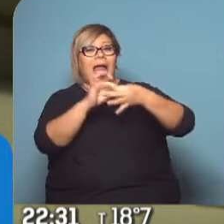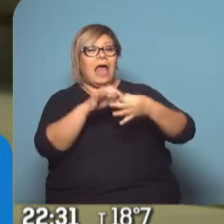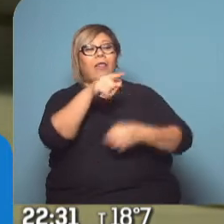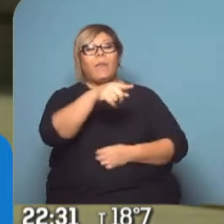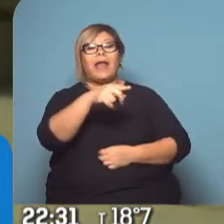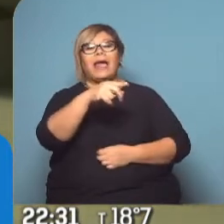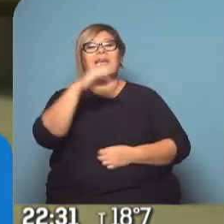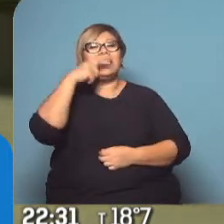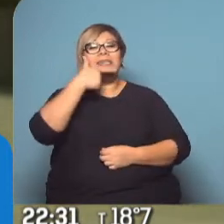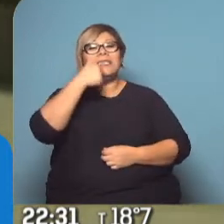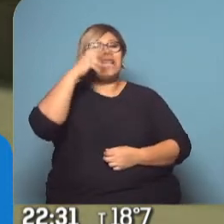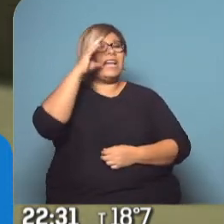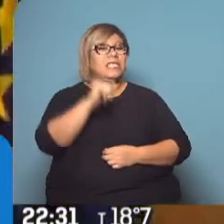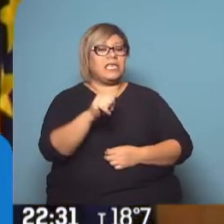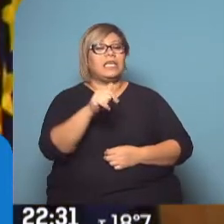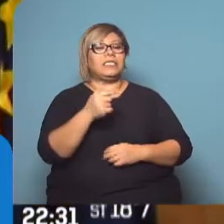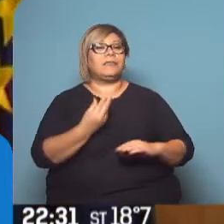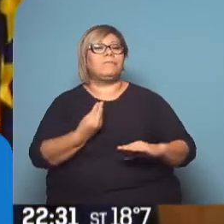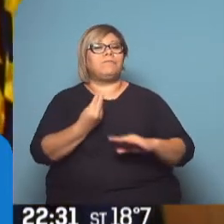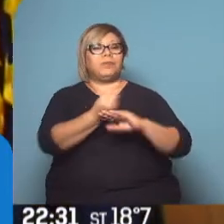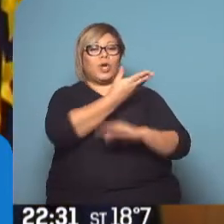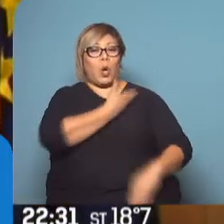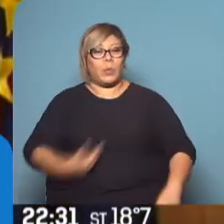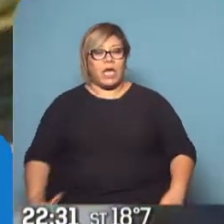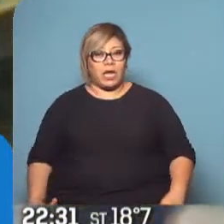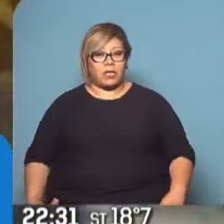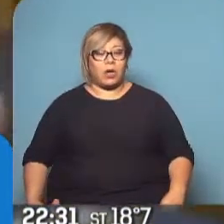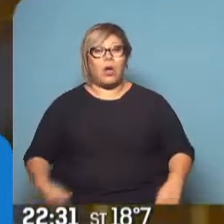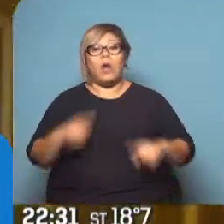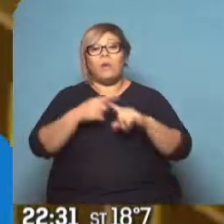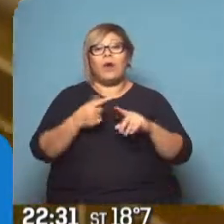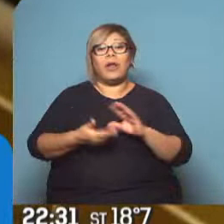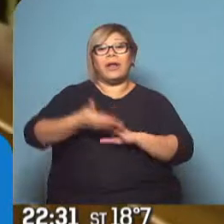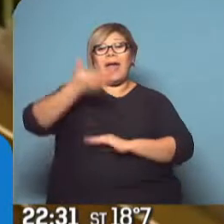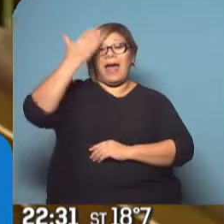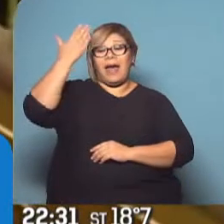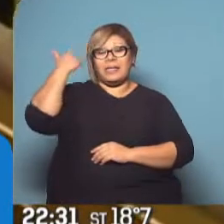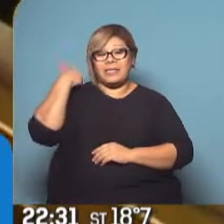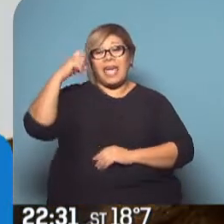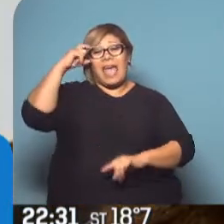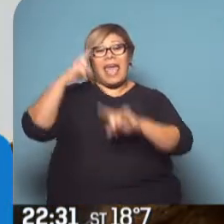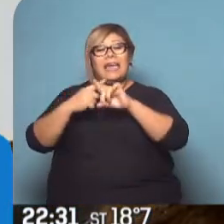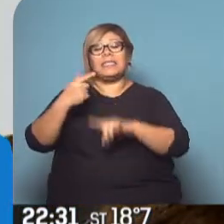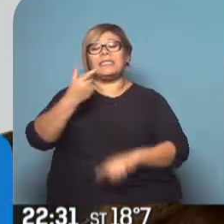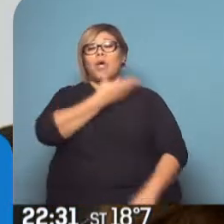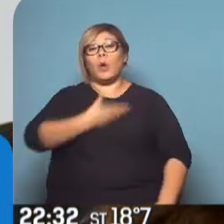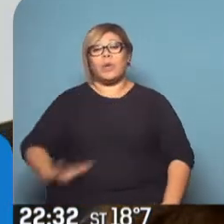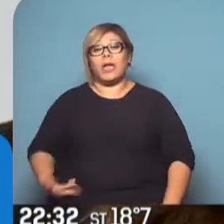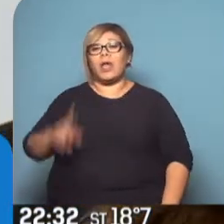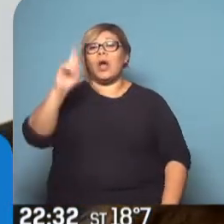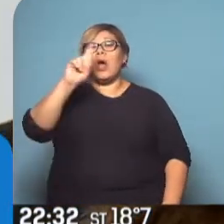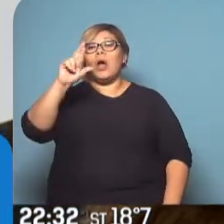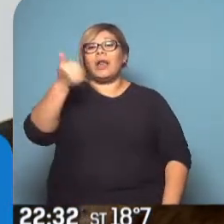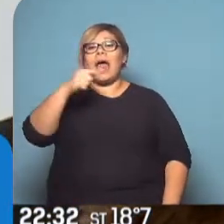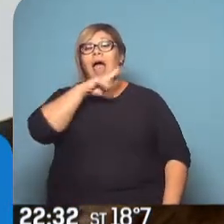hace un año, la investidura, apoyando la moción de censura que desbarrancó al gobierno de Mariano Rajoy. Nos hubiera gustado un resultado